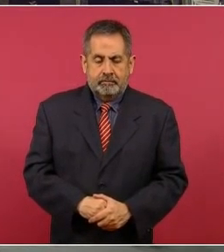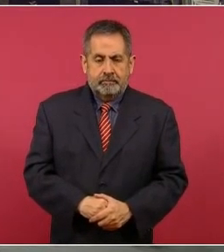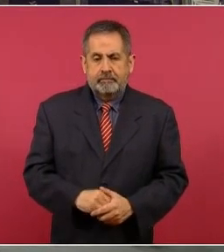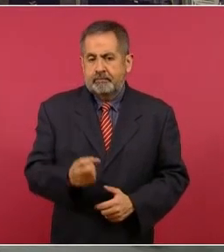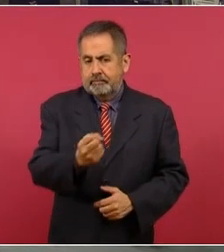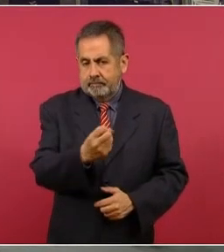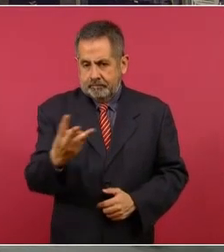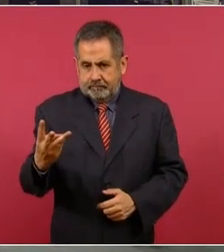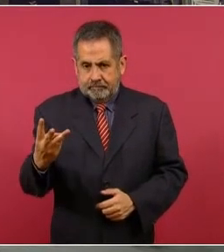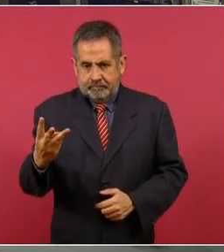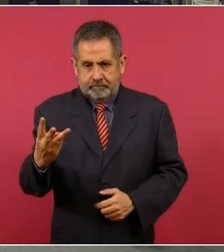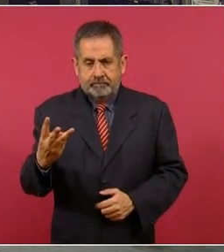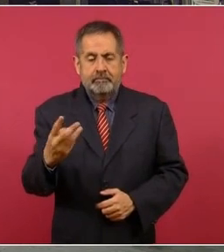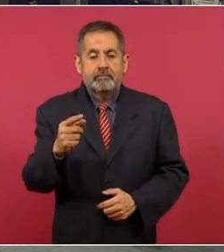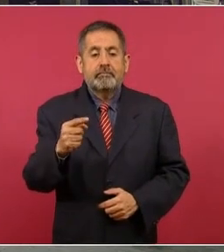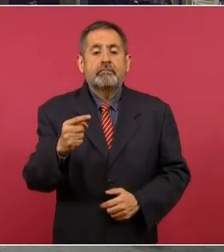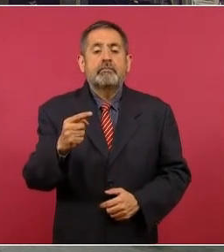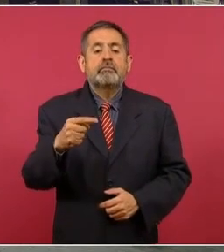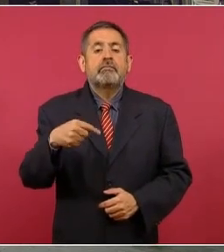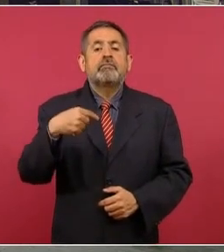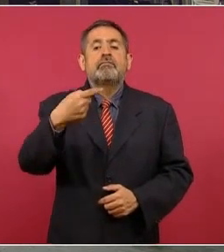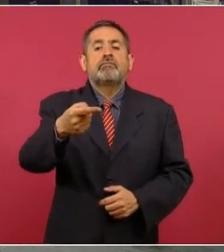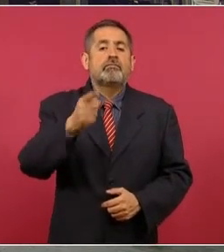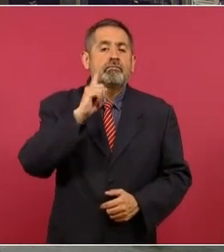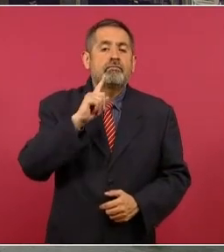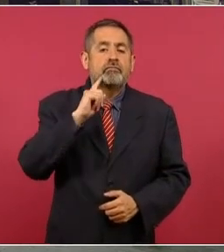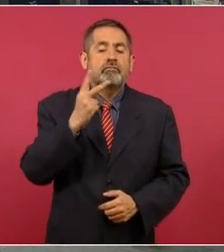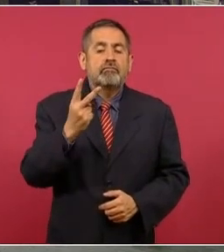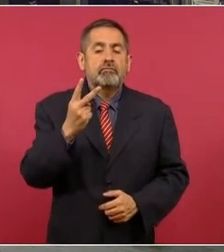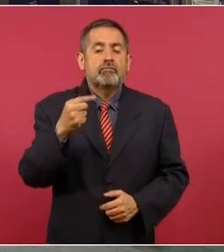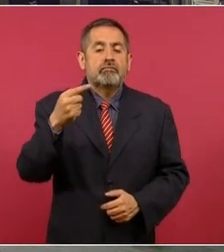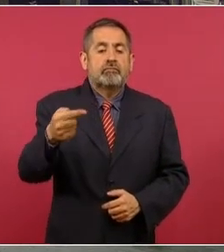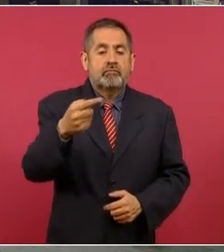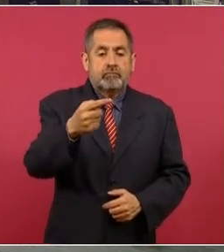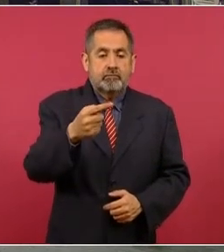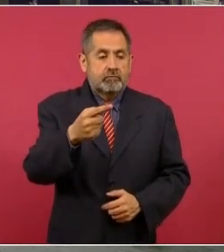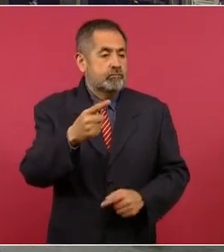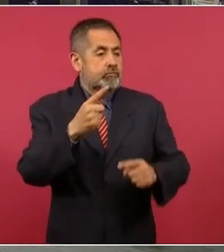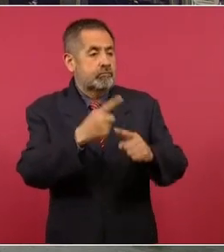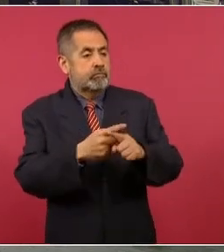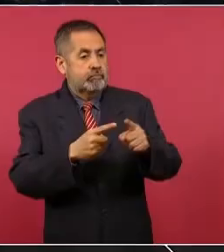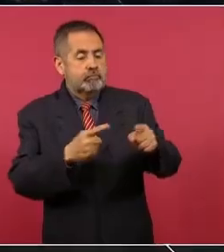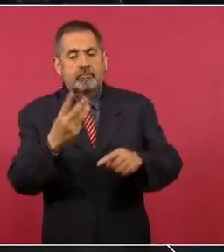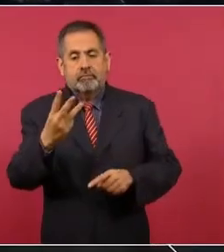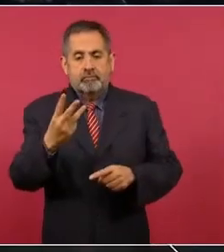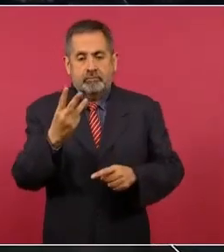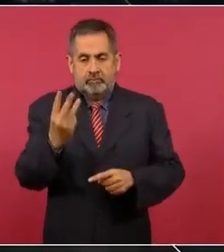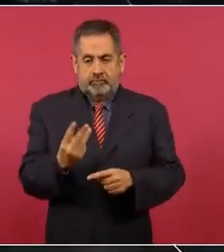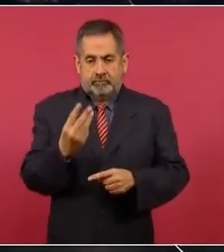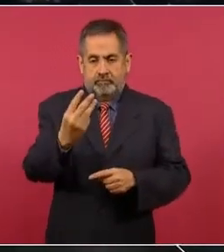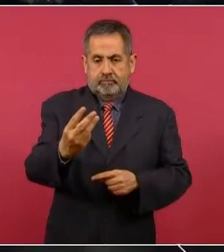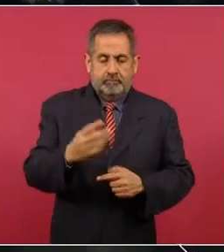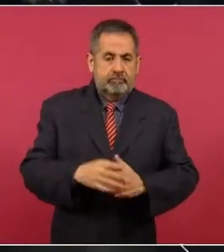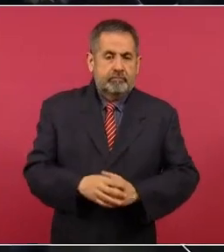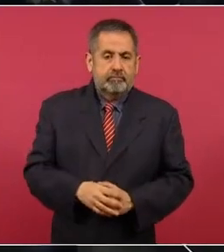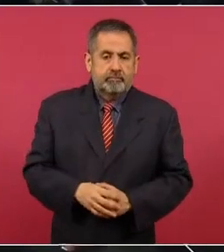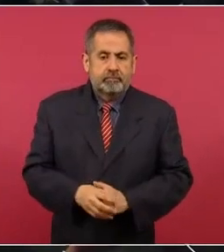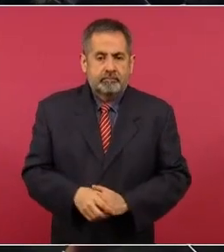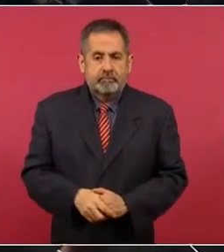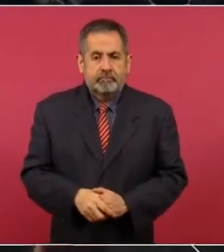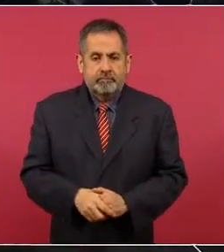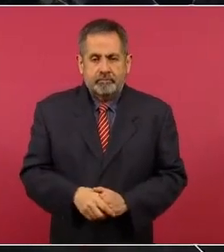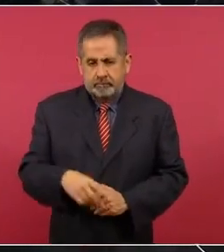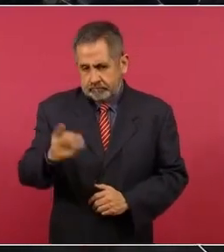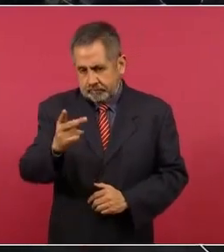Tres y las dos compañeras de atrás, más tú, tres. Bueno, ustedes dos, que son